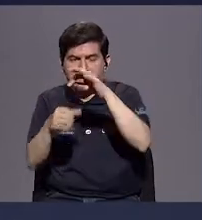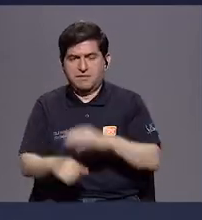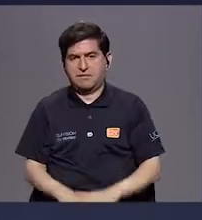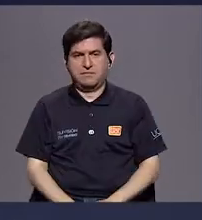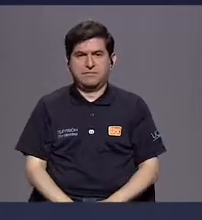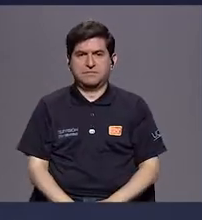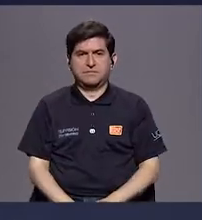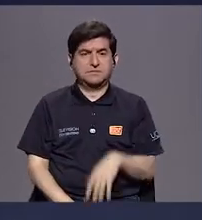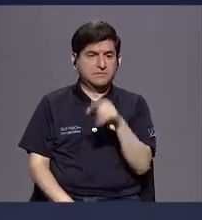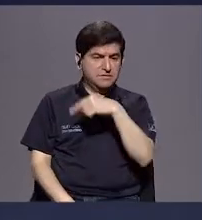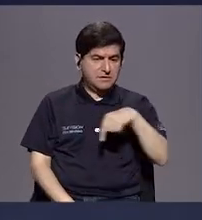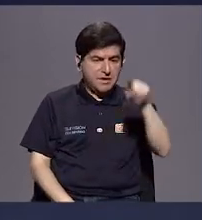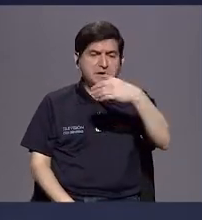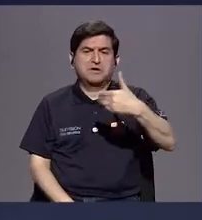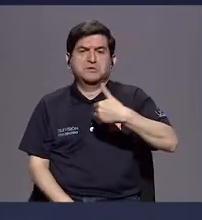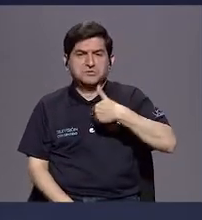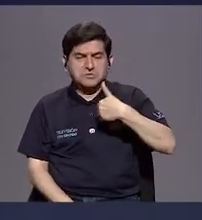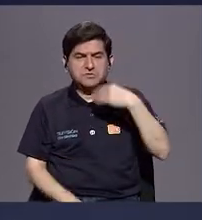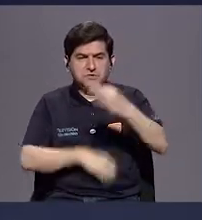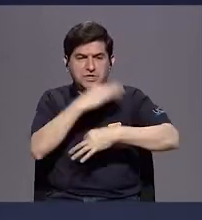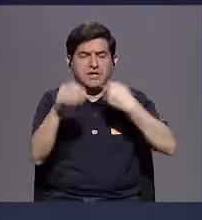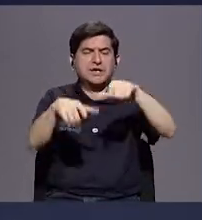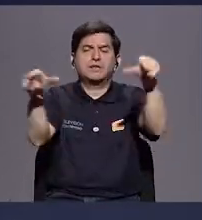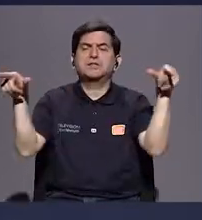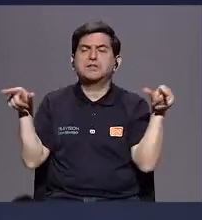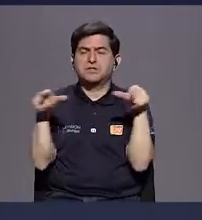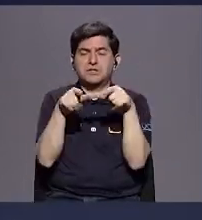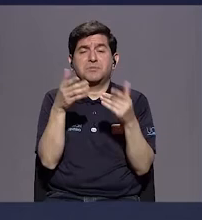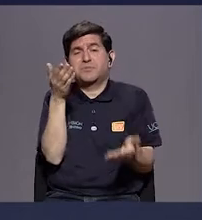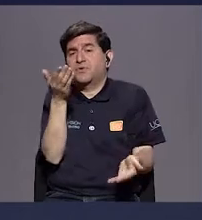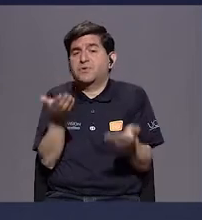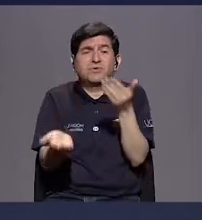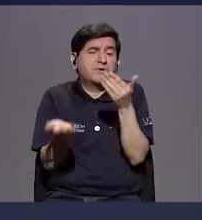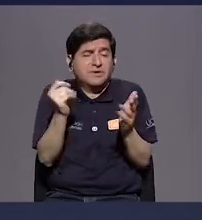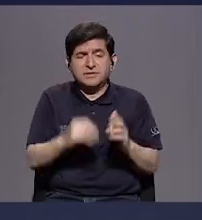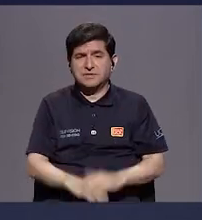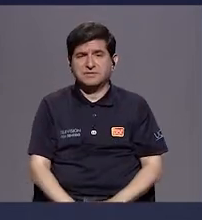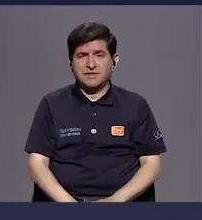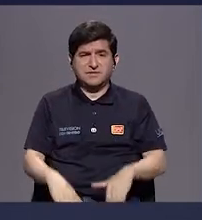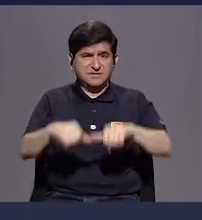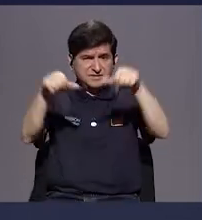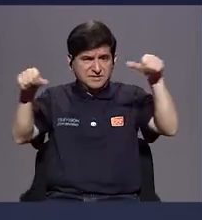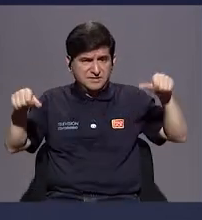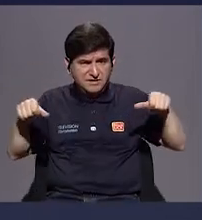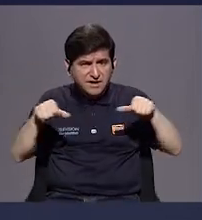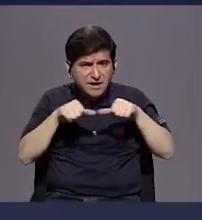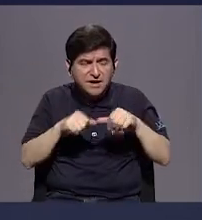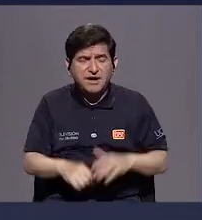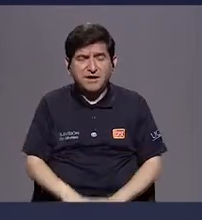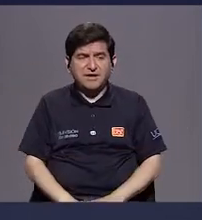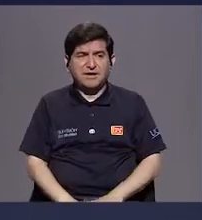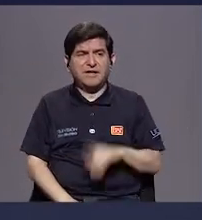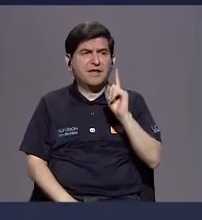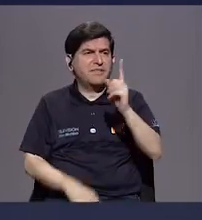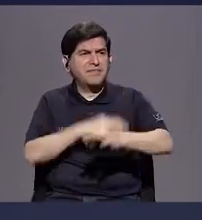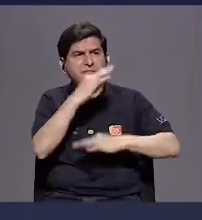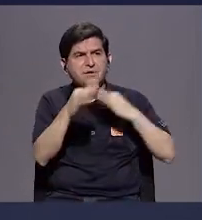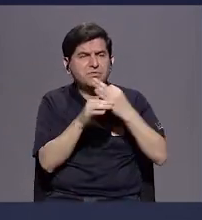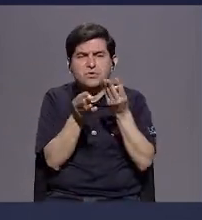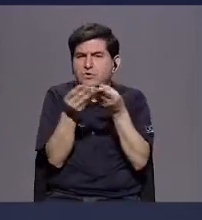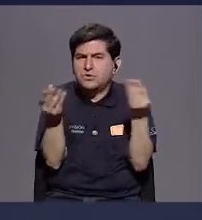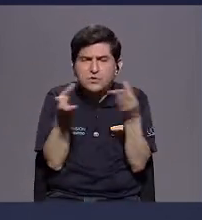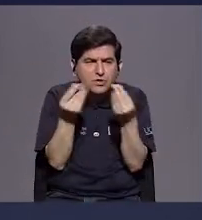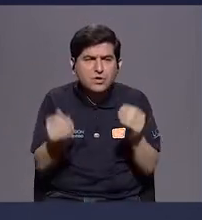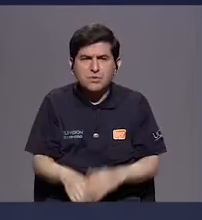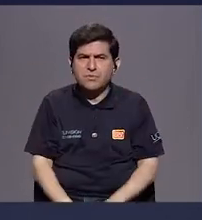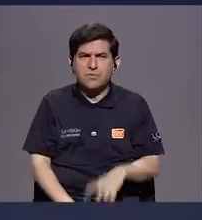¿verdad? Que tienen este tipo de terrenos, que eventualmente, si el sector X de algún cierto producto